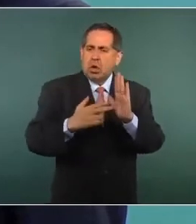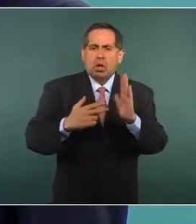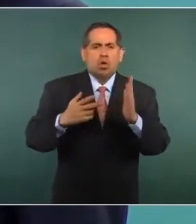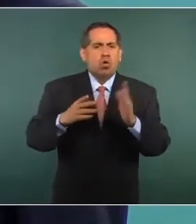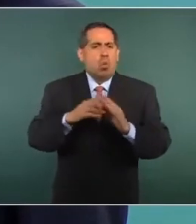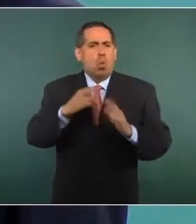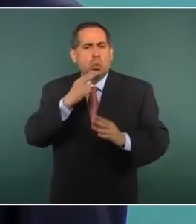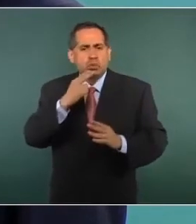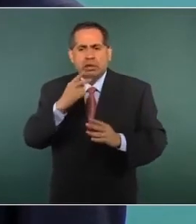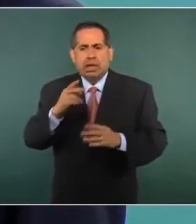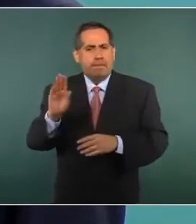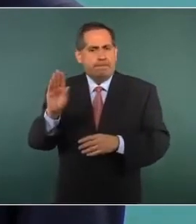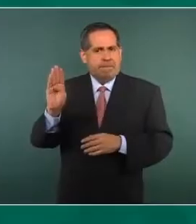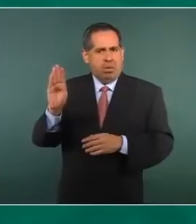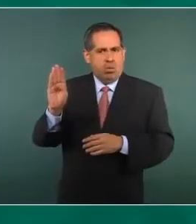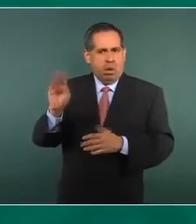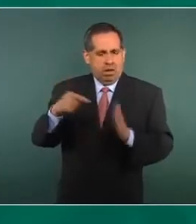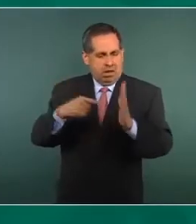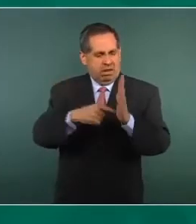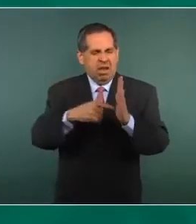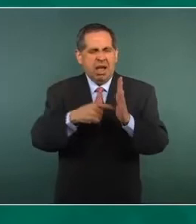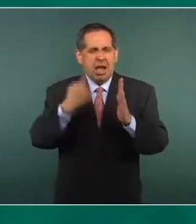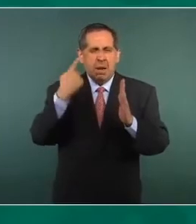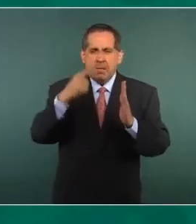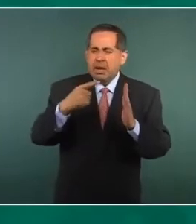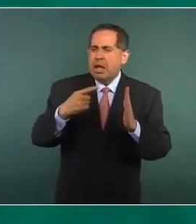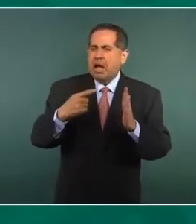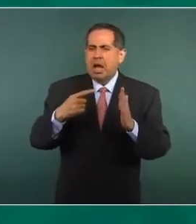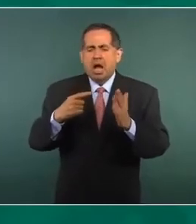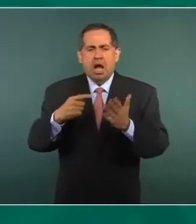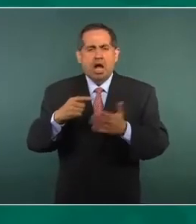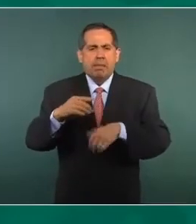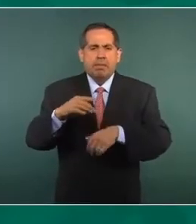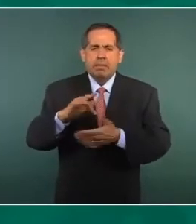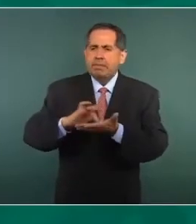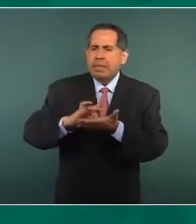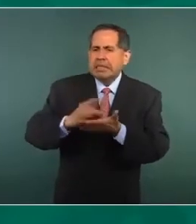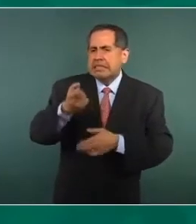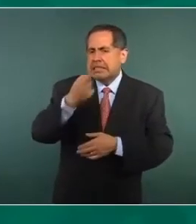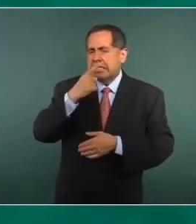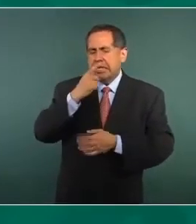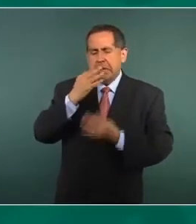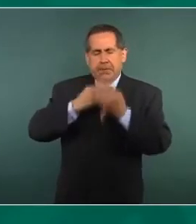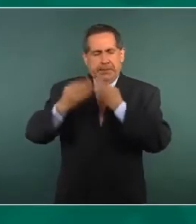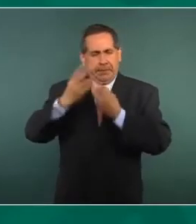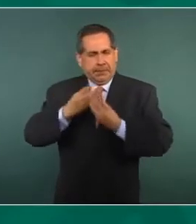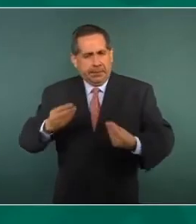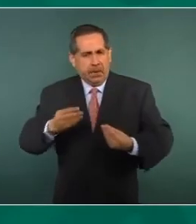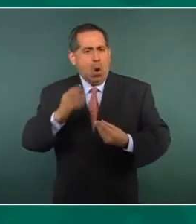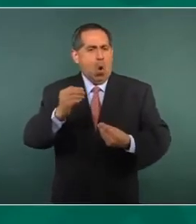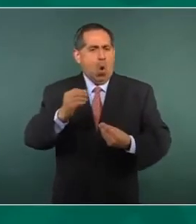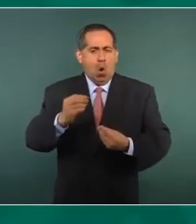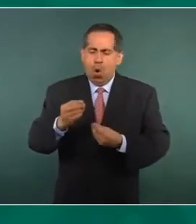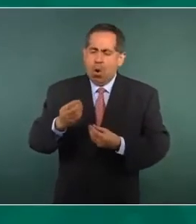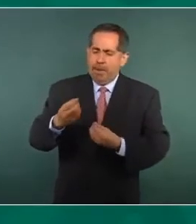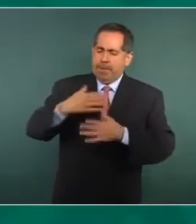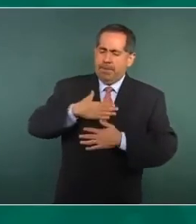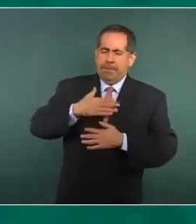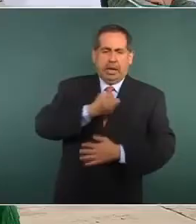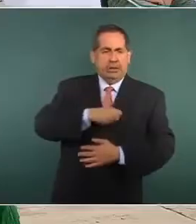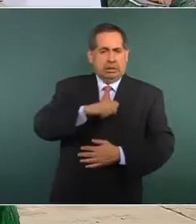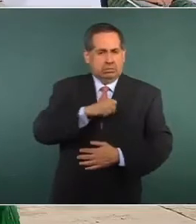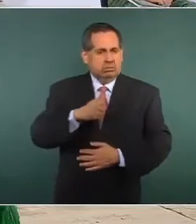fines médicos, con fines de salud de la